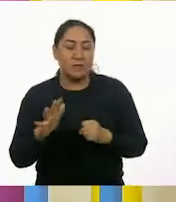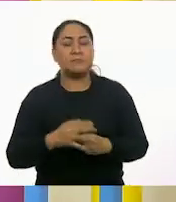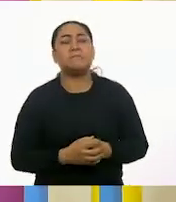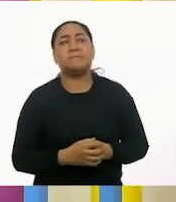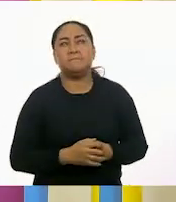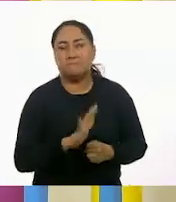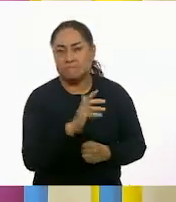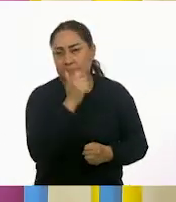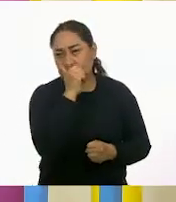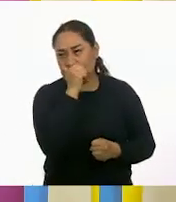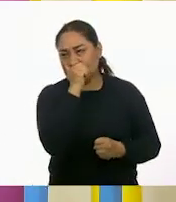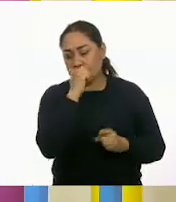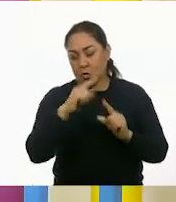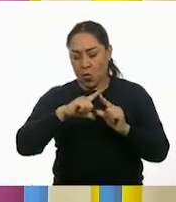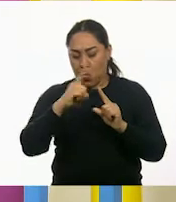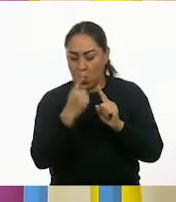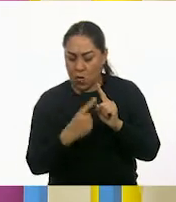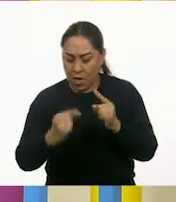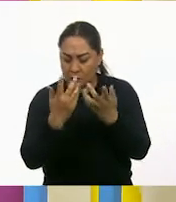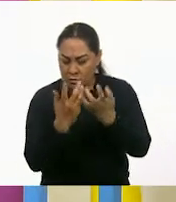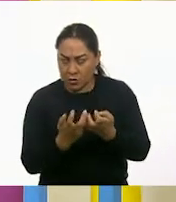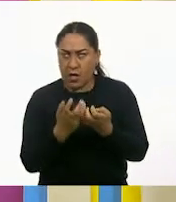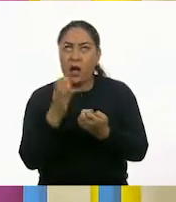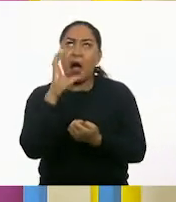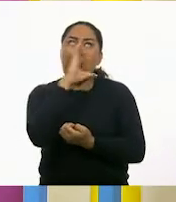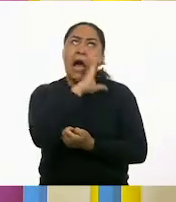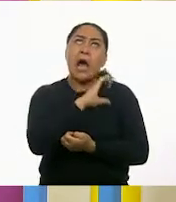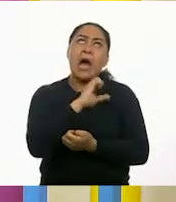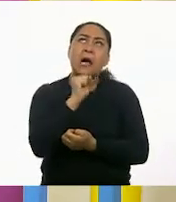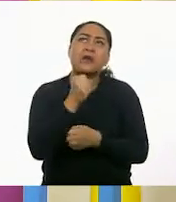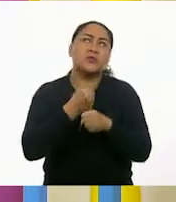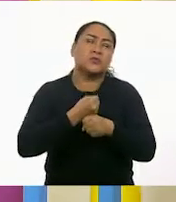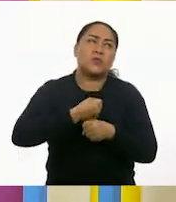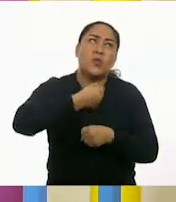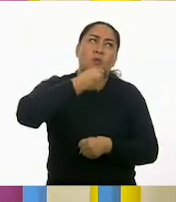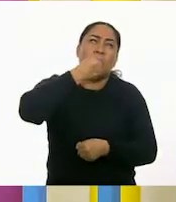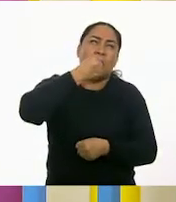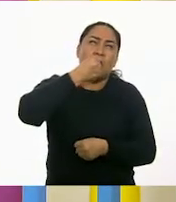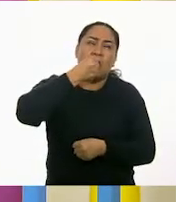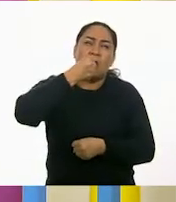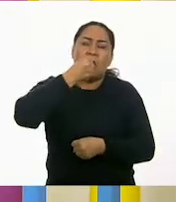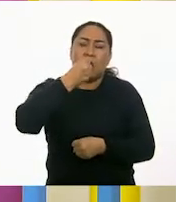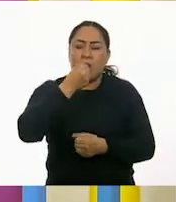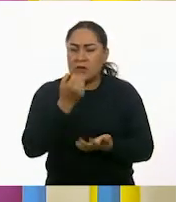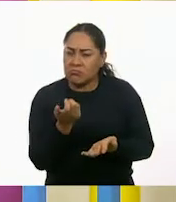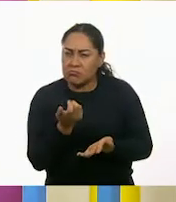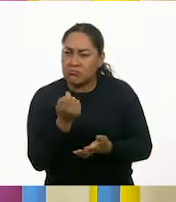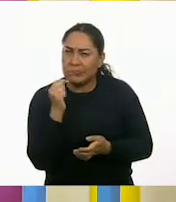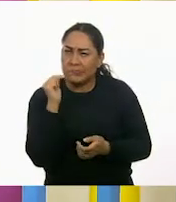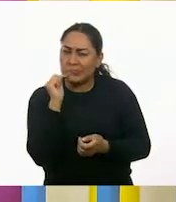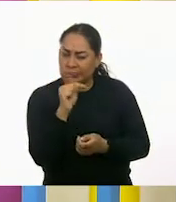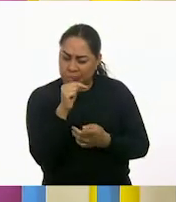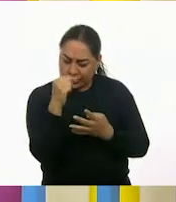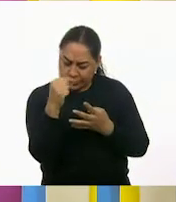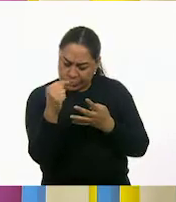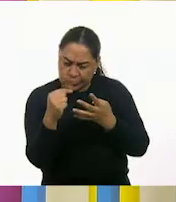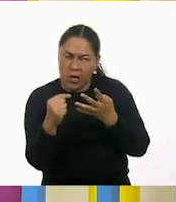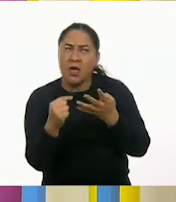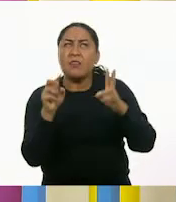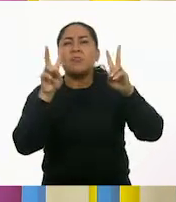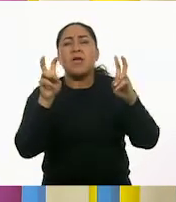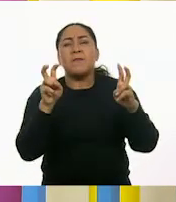hojas secas, flores, calor, sombrilla. Nuestro tema tiene que ver con